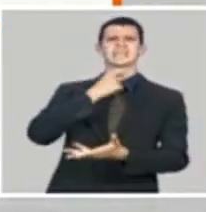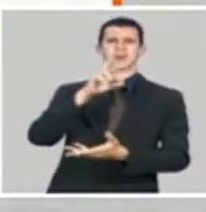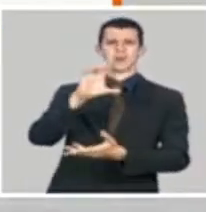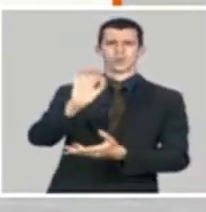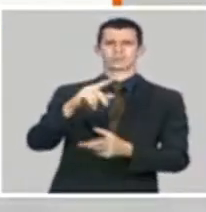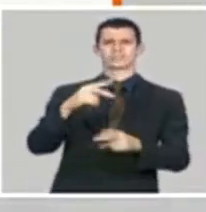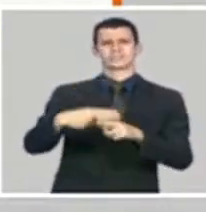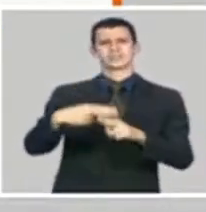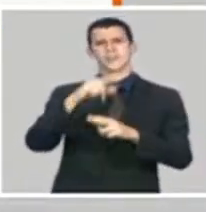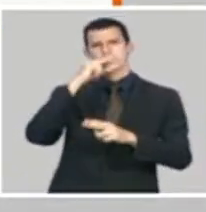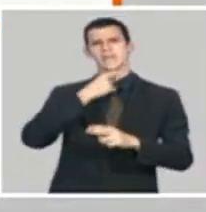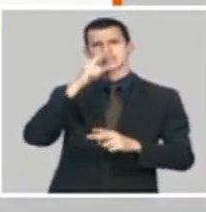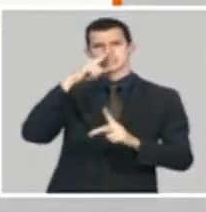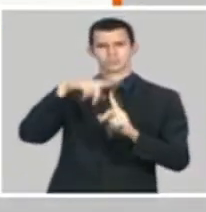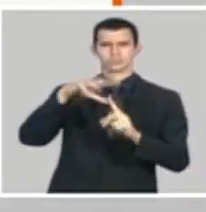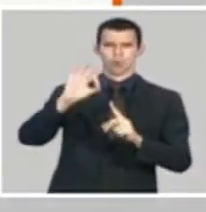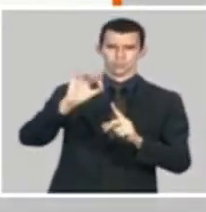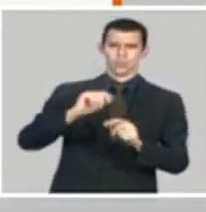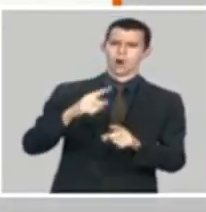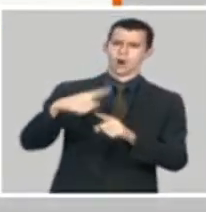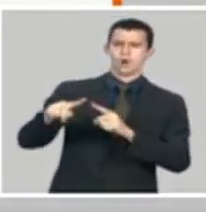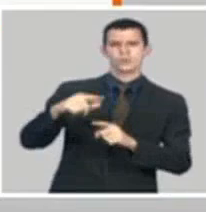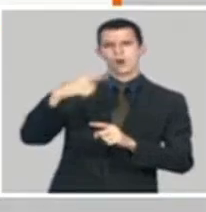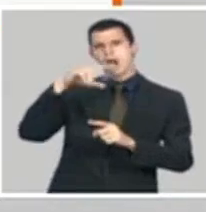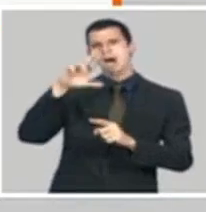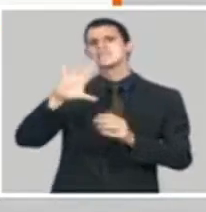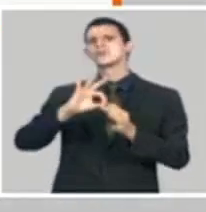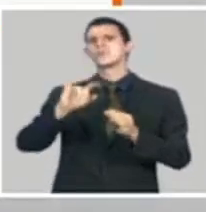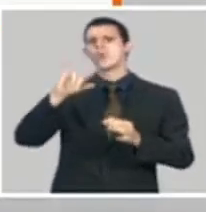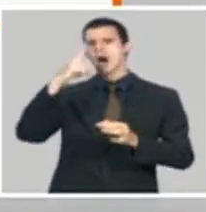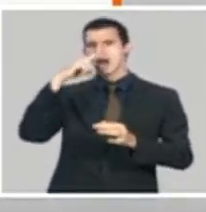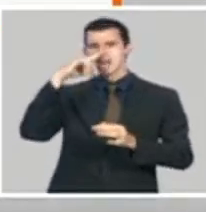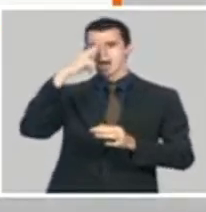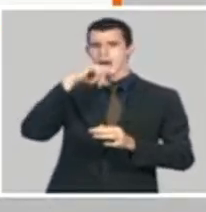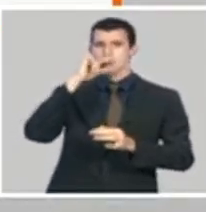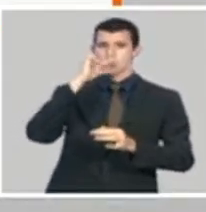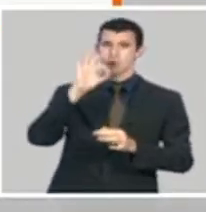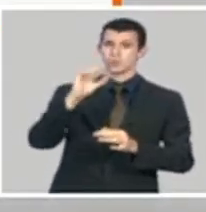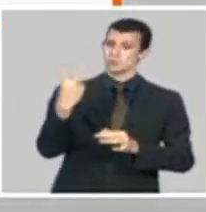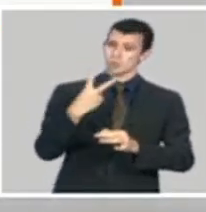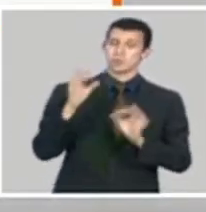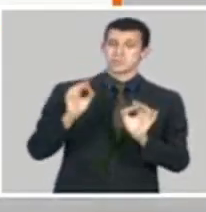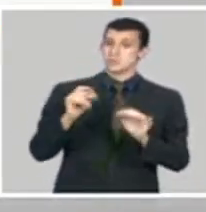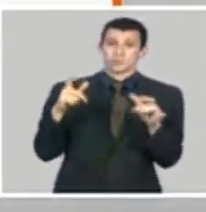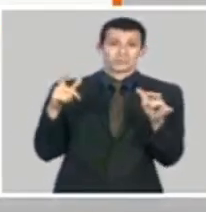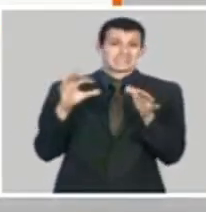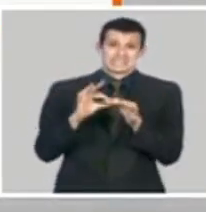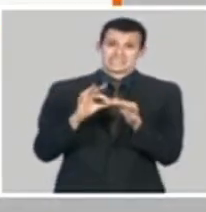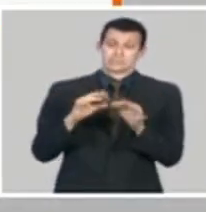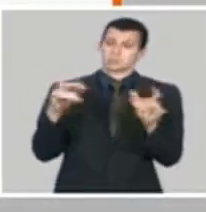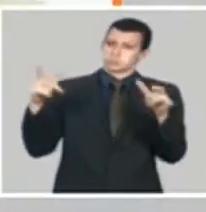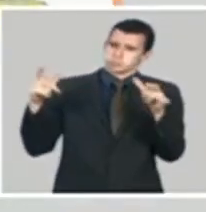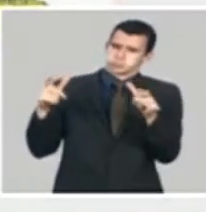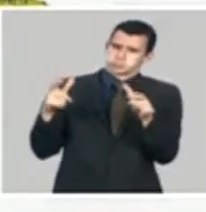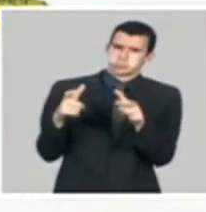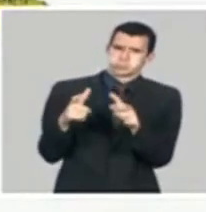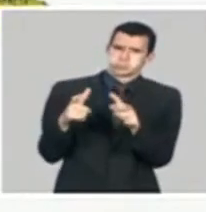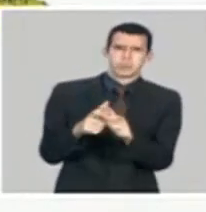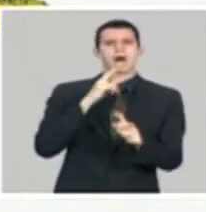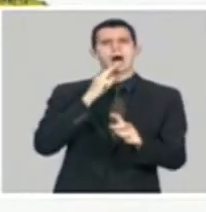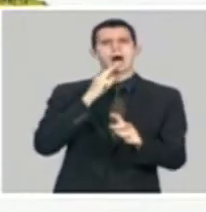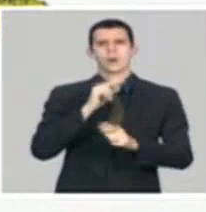decía que Aribonago está en estado muy desfavorable. Y esto es una cuenca que quiero explicar, porque esto es una cuenca